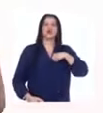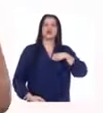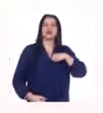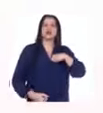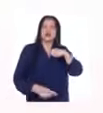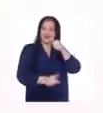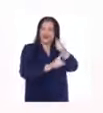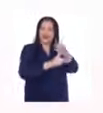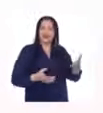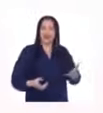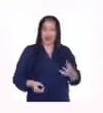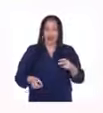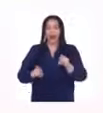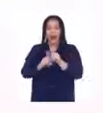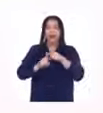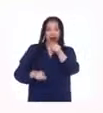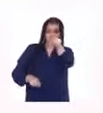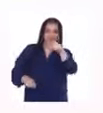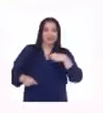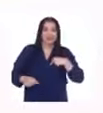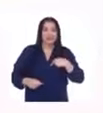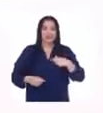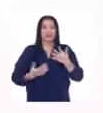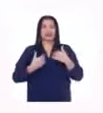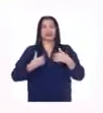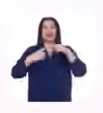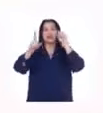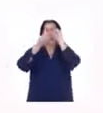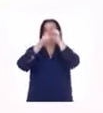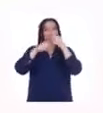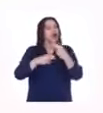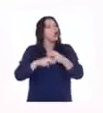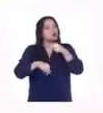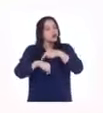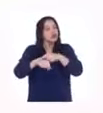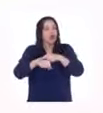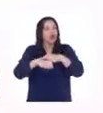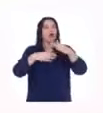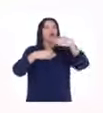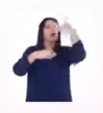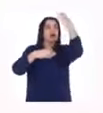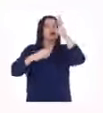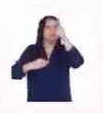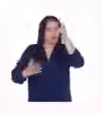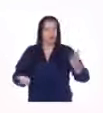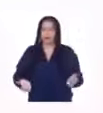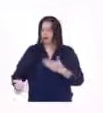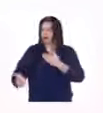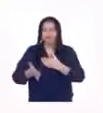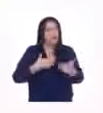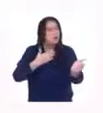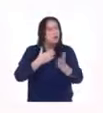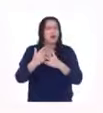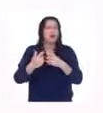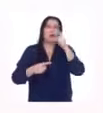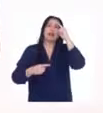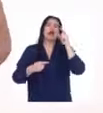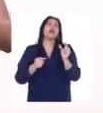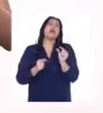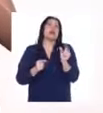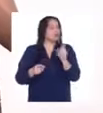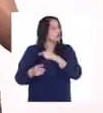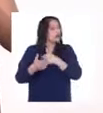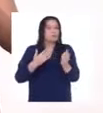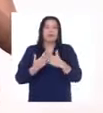nosotros también podemos trazarnos metas a corto mediano o largo plazo no importa que sean pequeñas o grandes